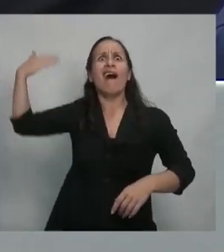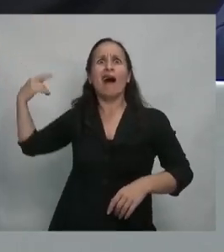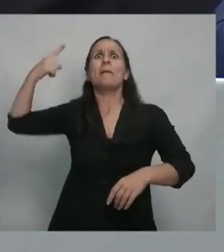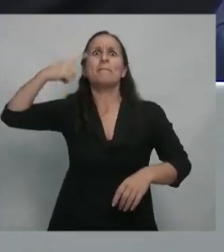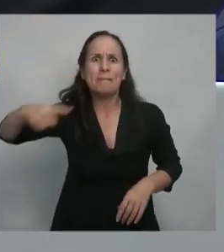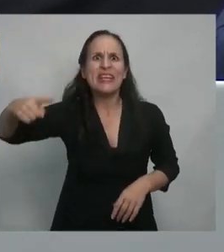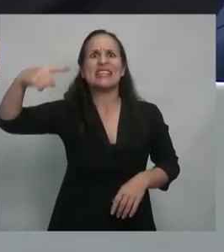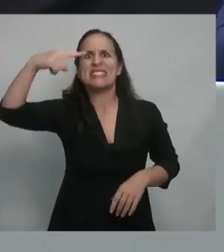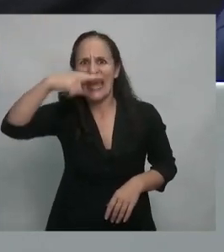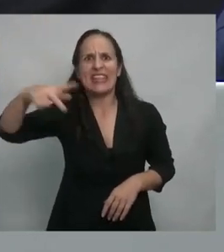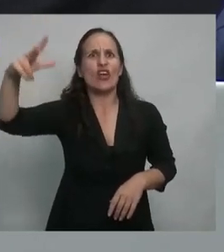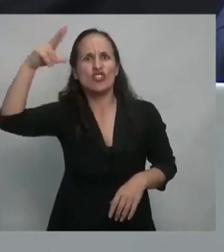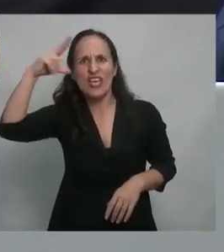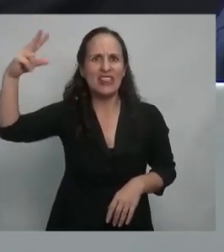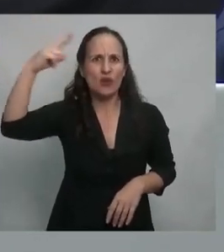de 1789,